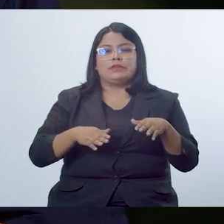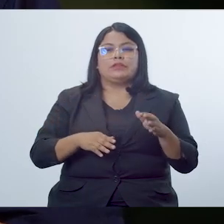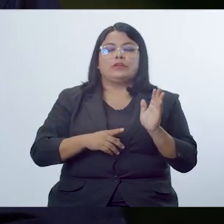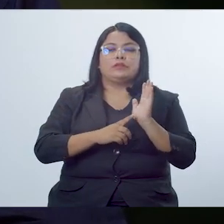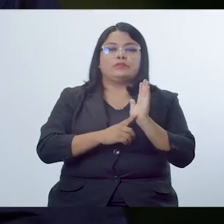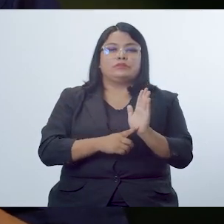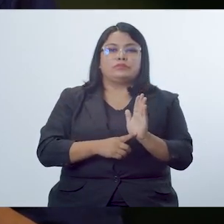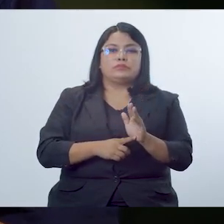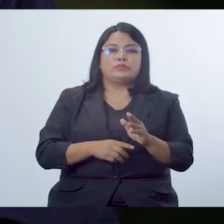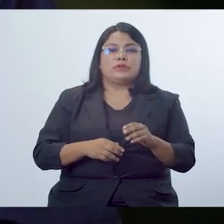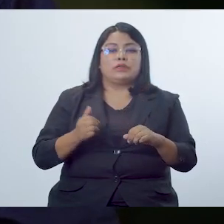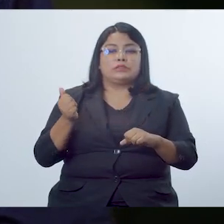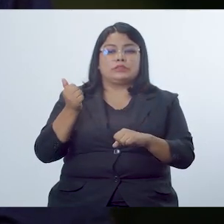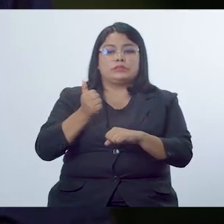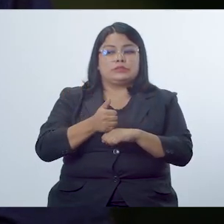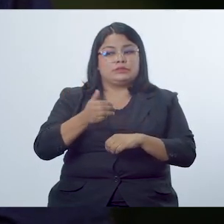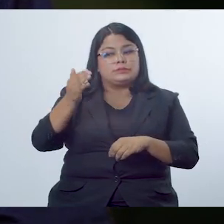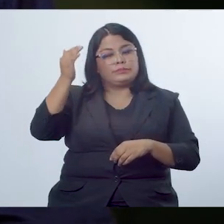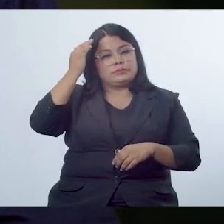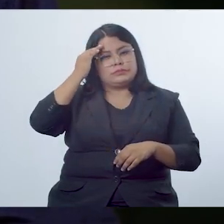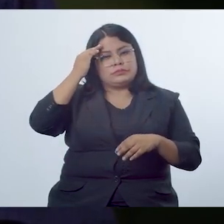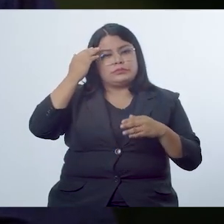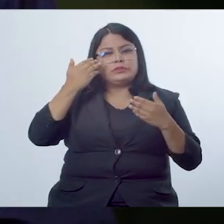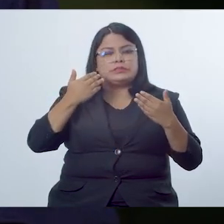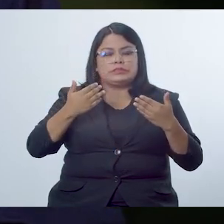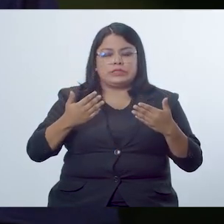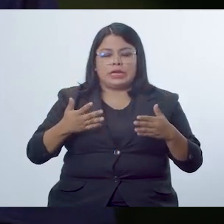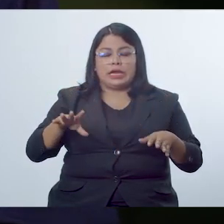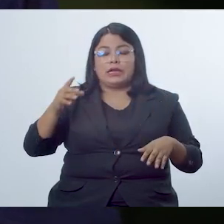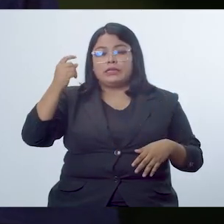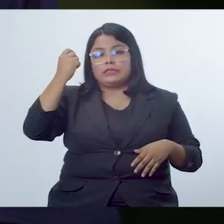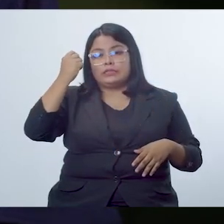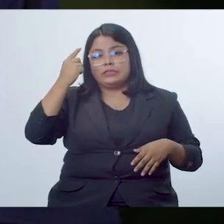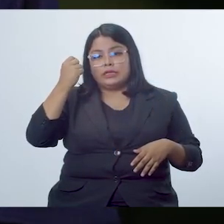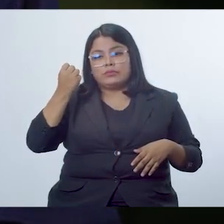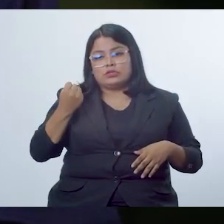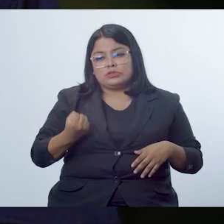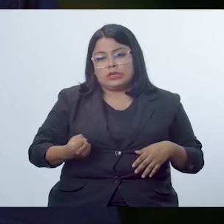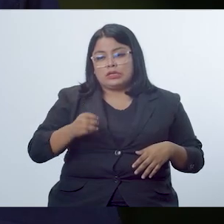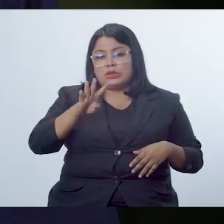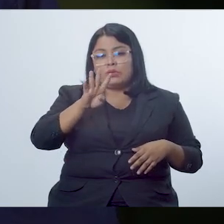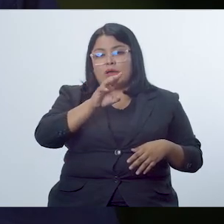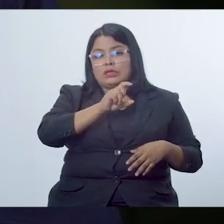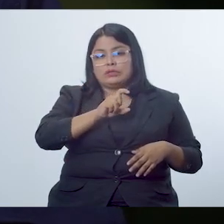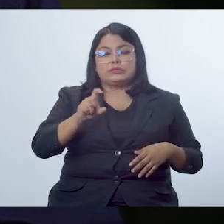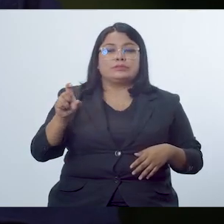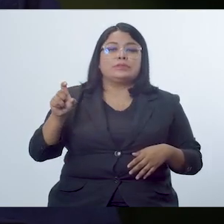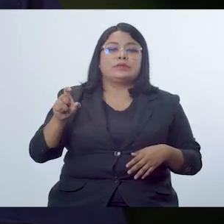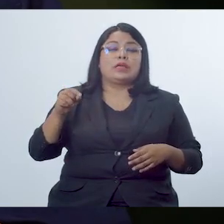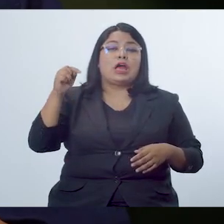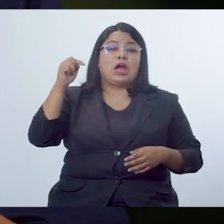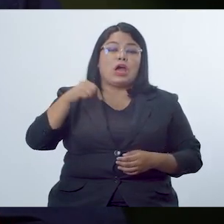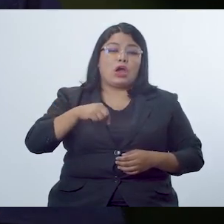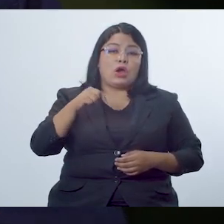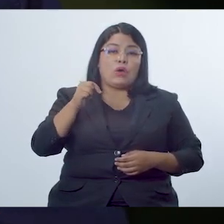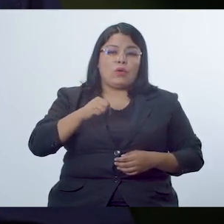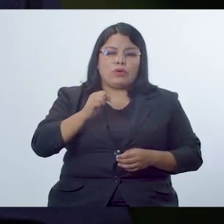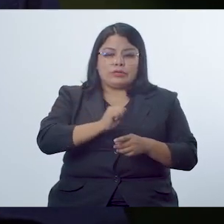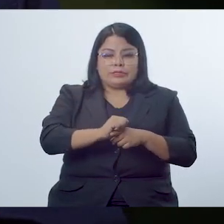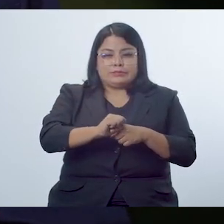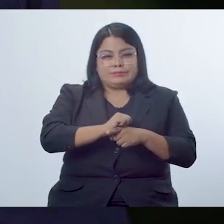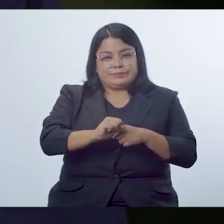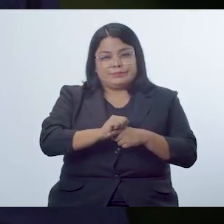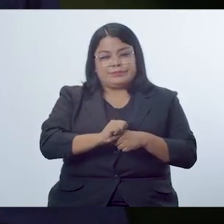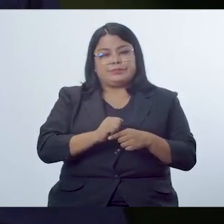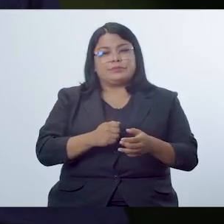para fijar o consolidar los saberes ya sabemos que el estudiante transitó por cuatro semanas ahora tiene el momento